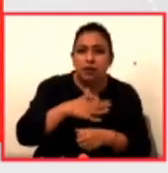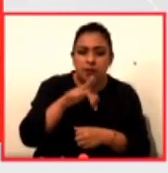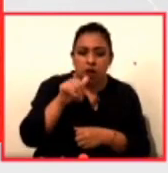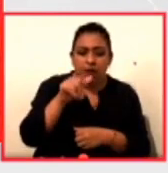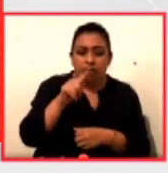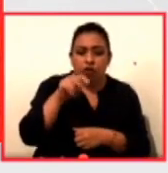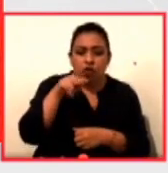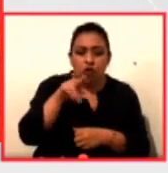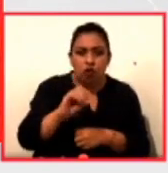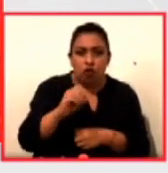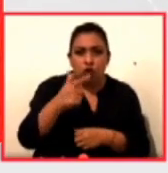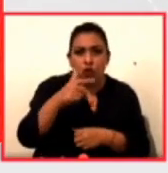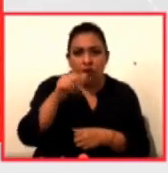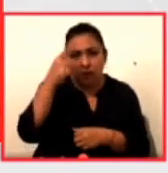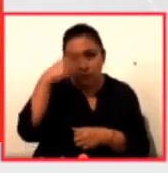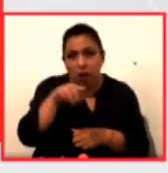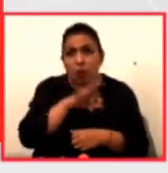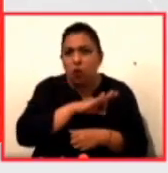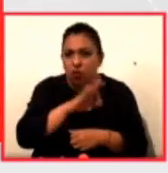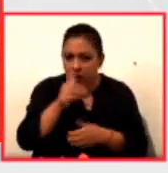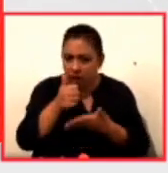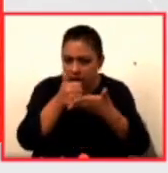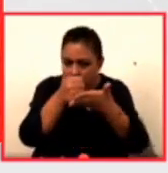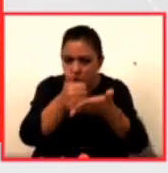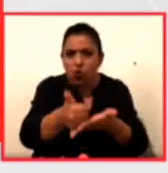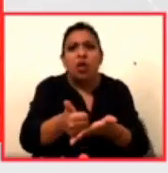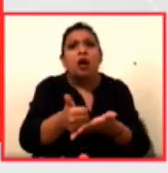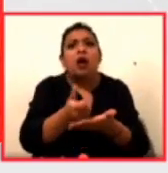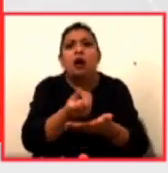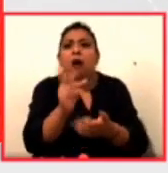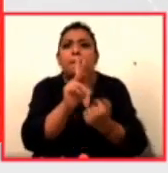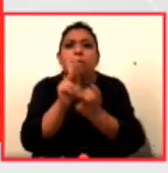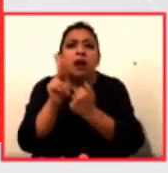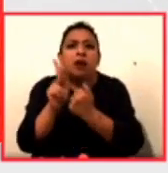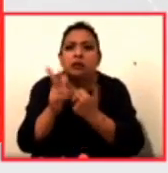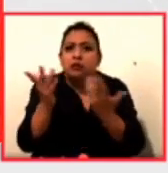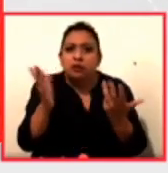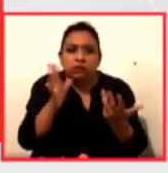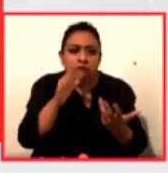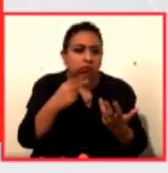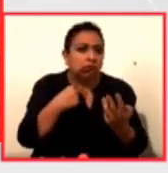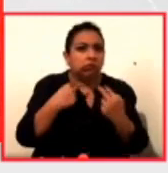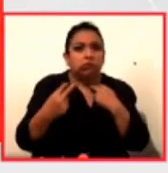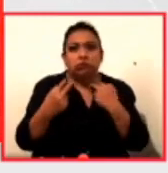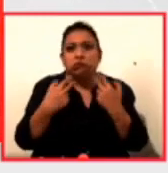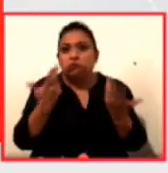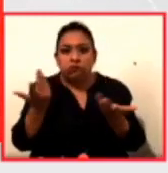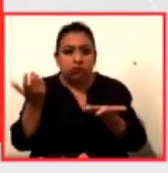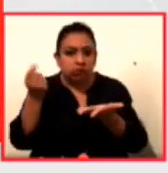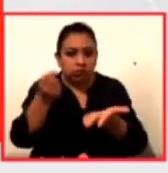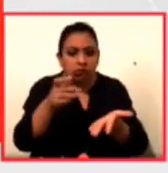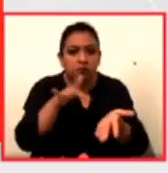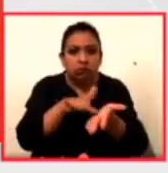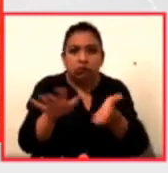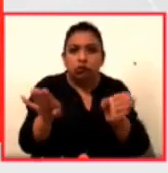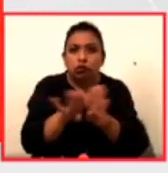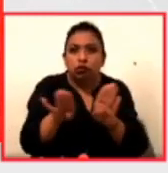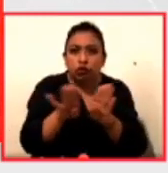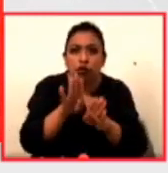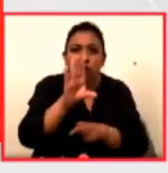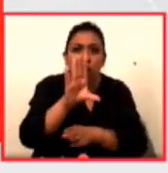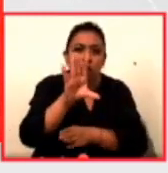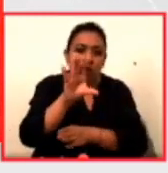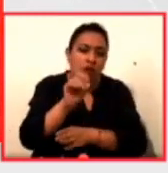poder combatir y ayudar de alguna manera a aquellas naciones que no están en posibilidades de enfrentar de la mejor manera COVID-19